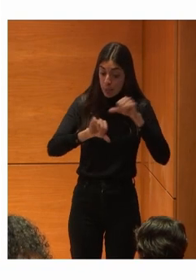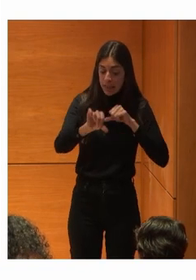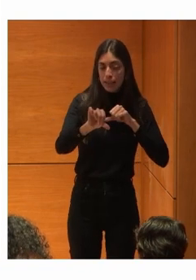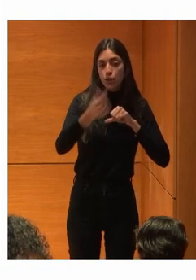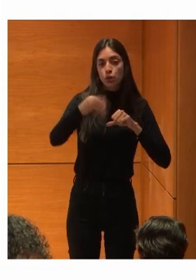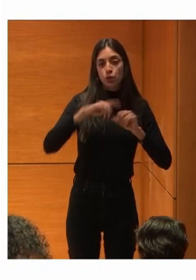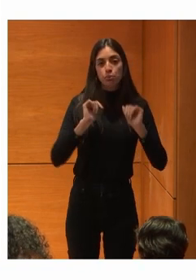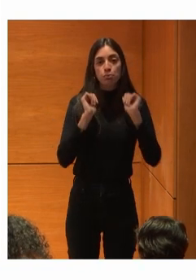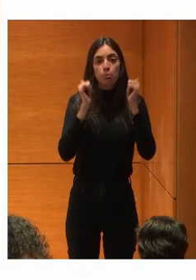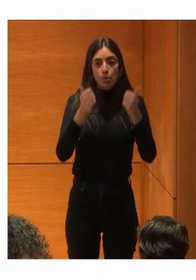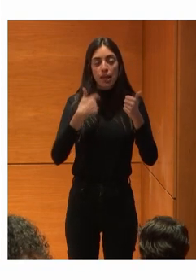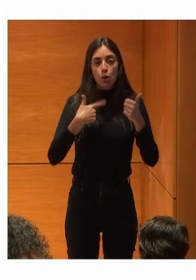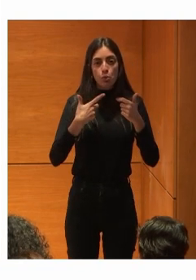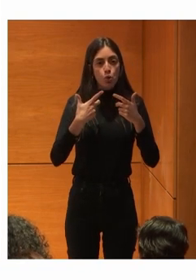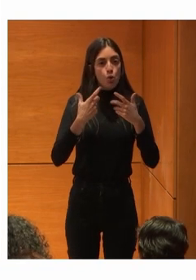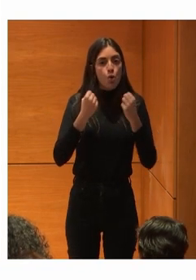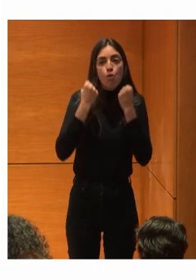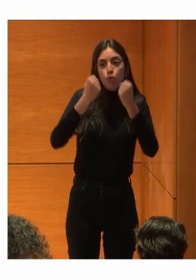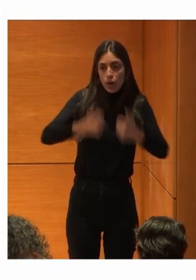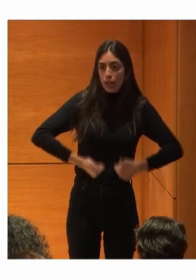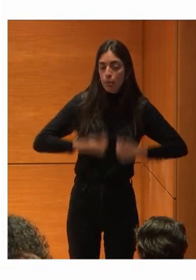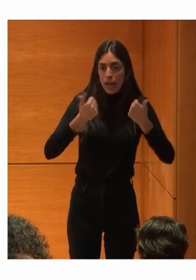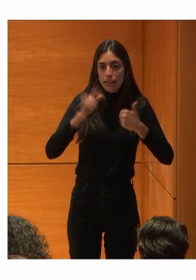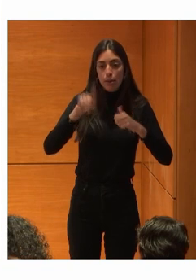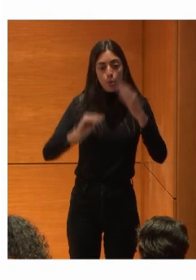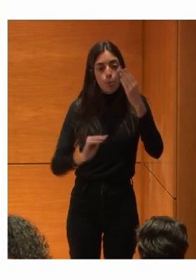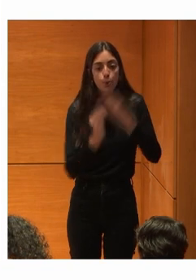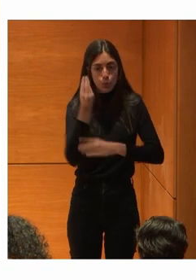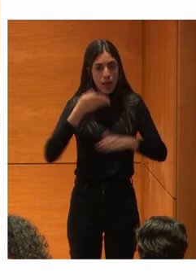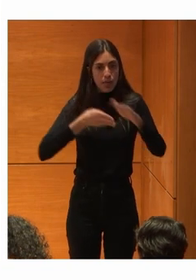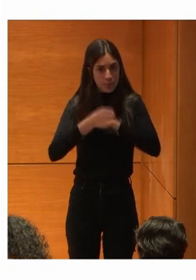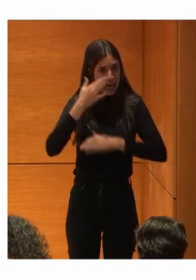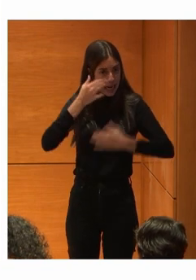Coger mucha fuerza Y a tener productos Accesibles